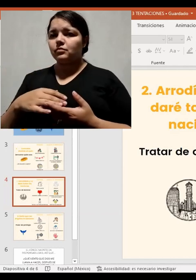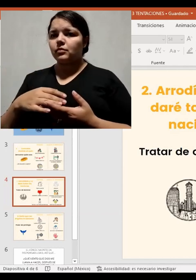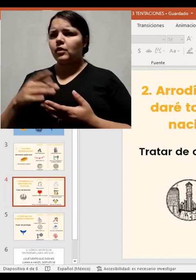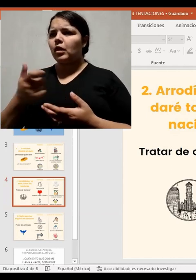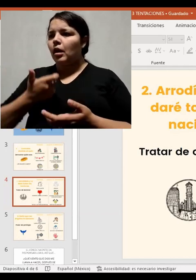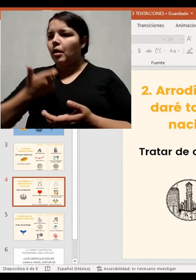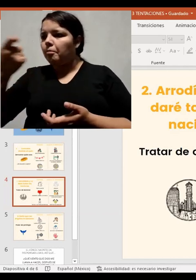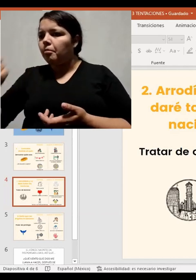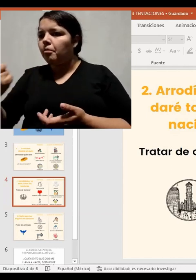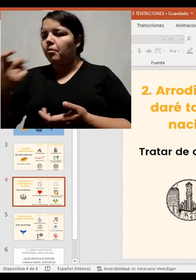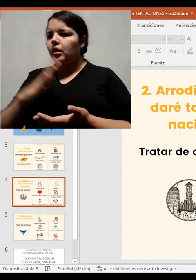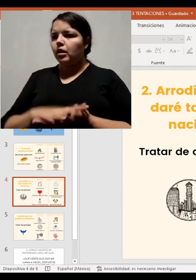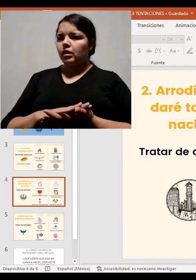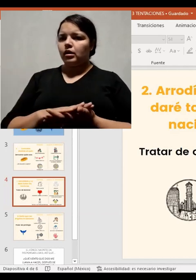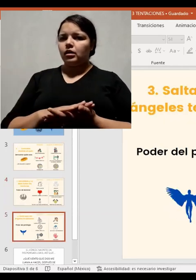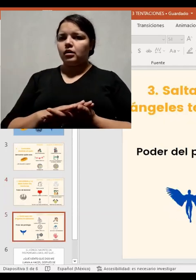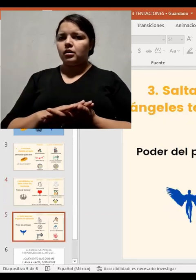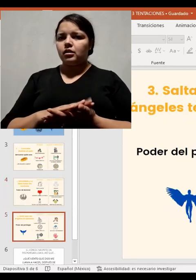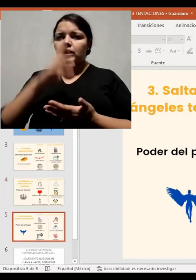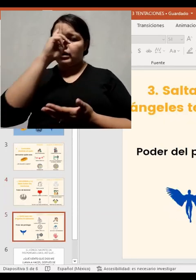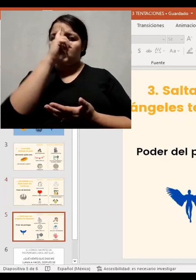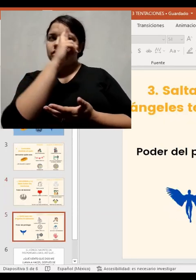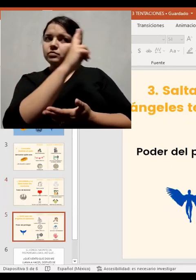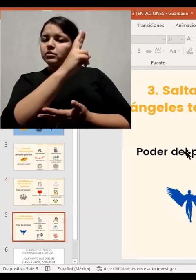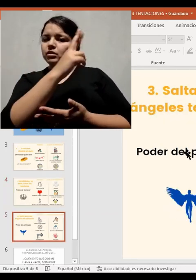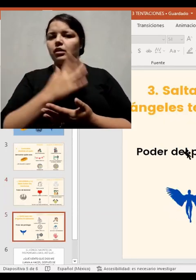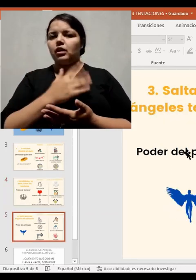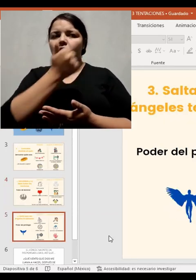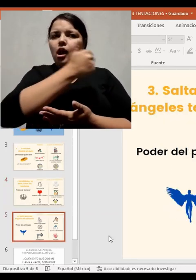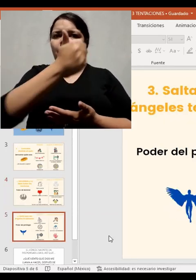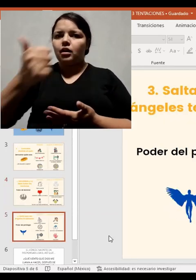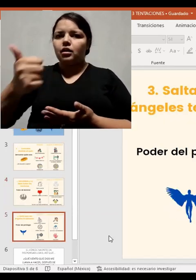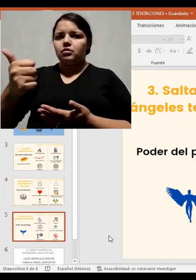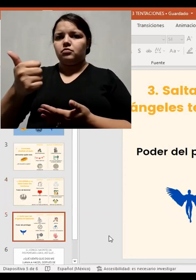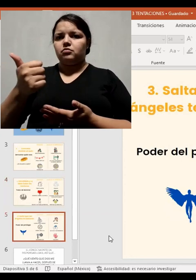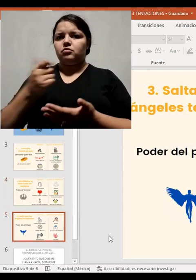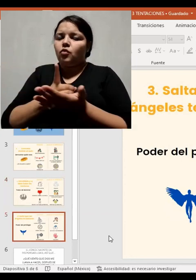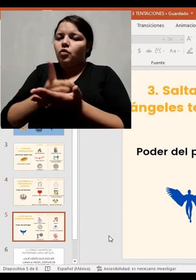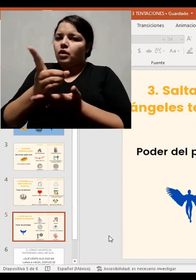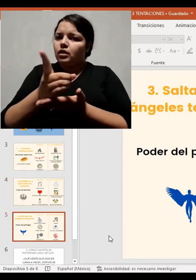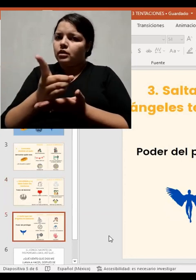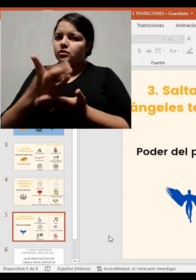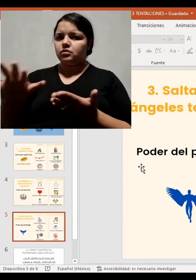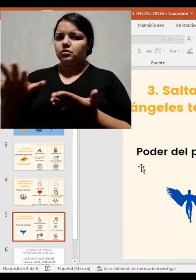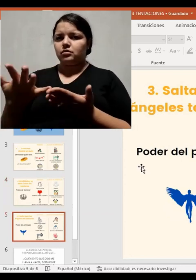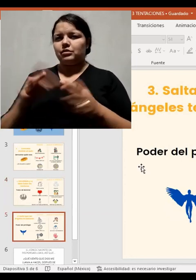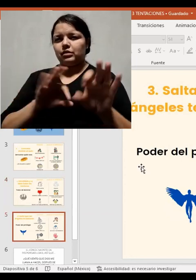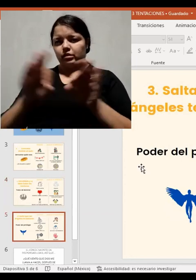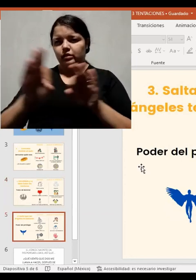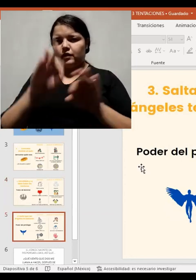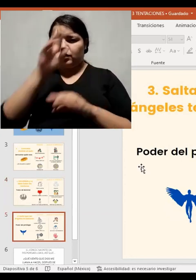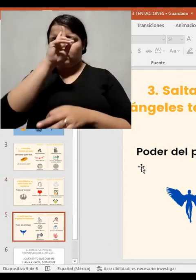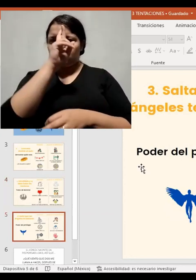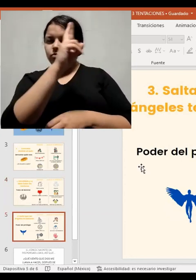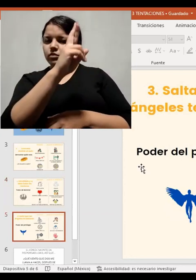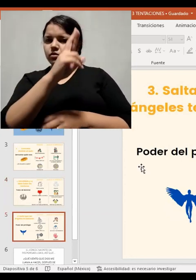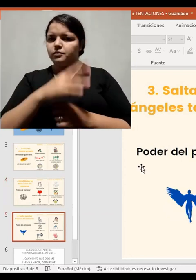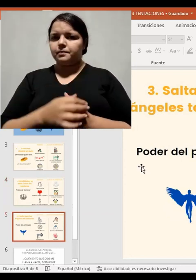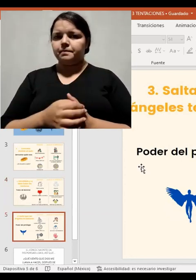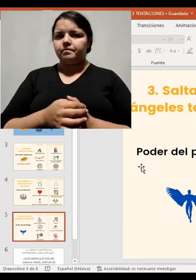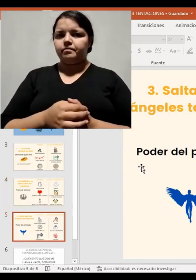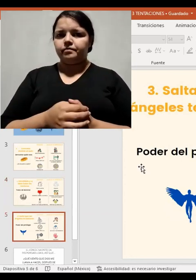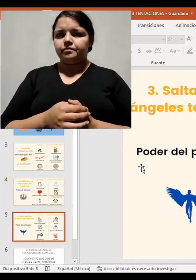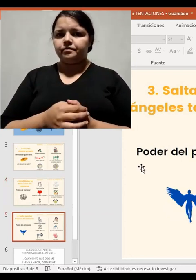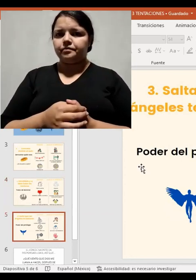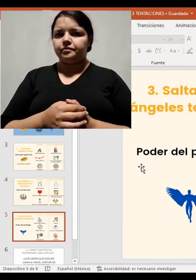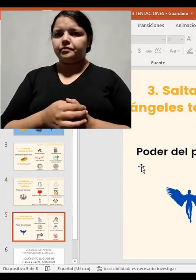¿Cuál es la contraparte? Pues respetar los derechos. Y la última, y ya voy acabando. Salta que los ángeles